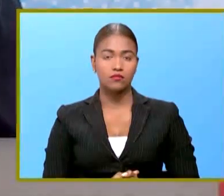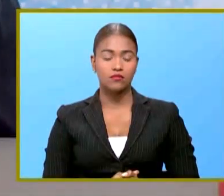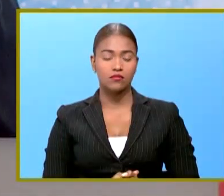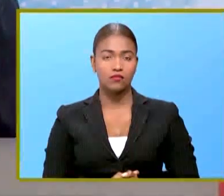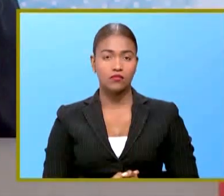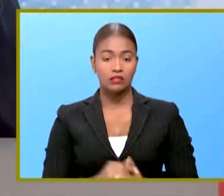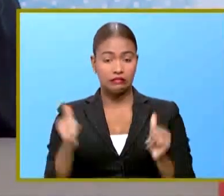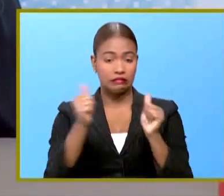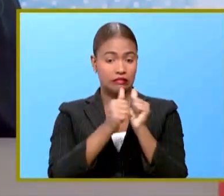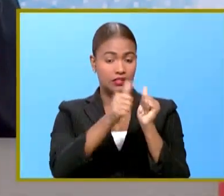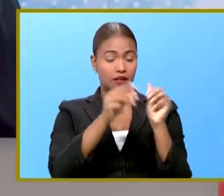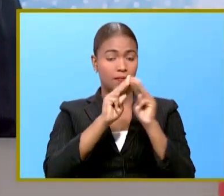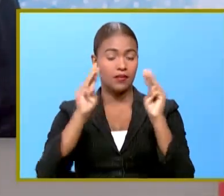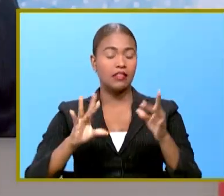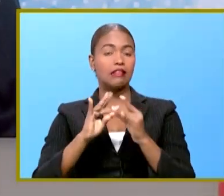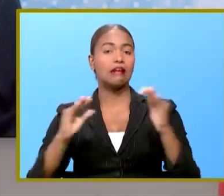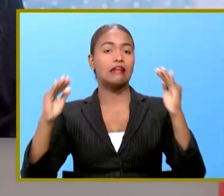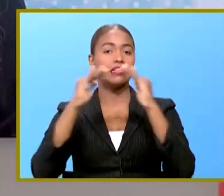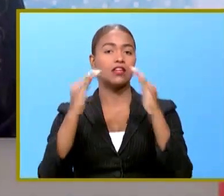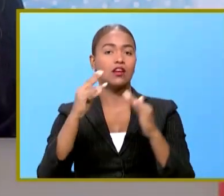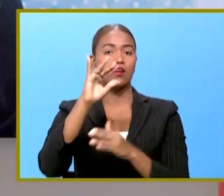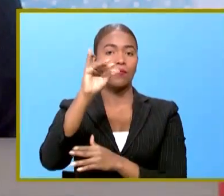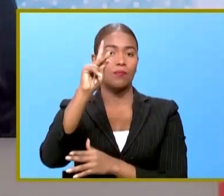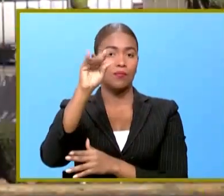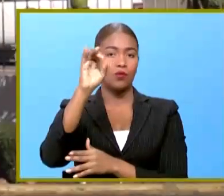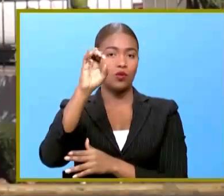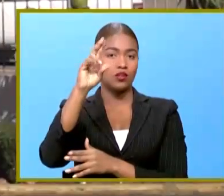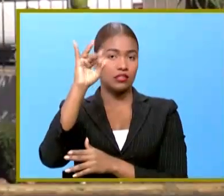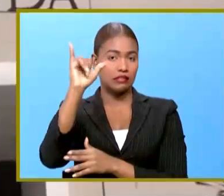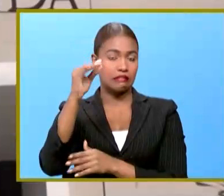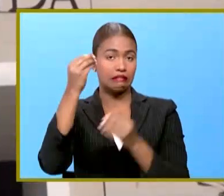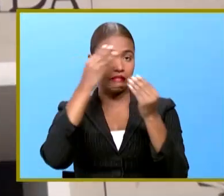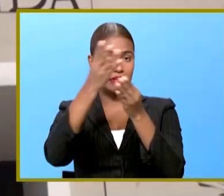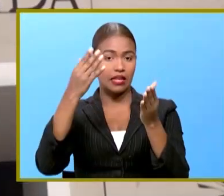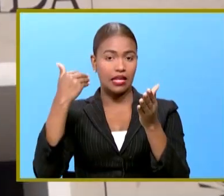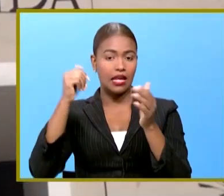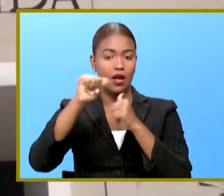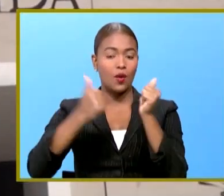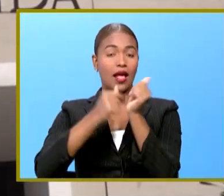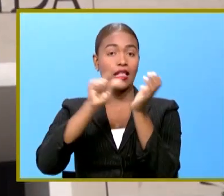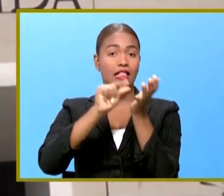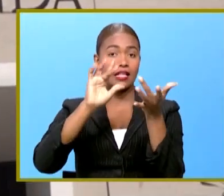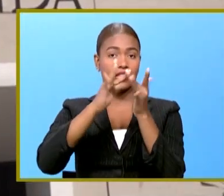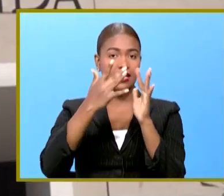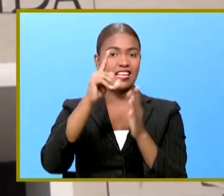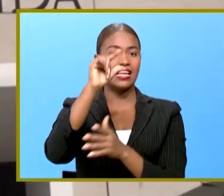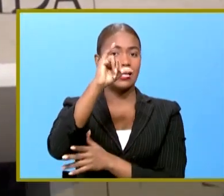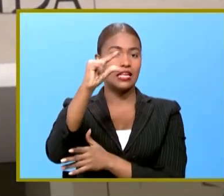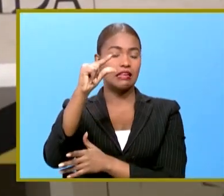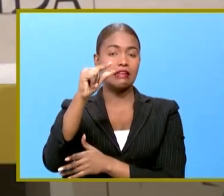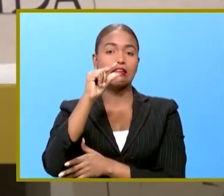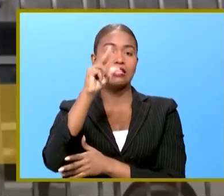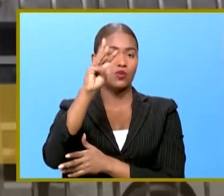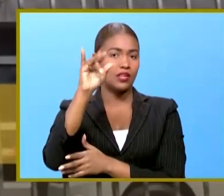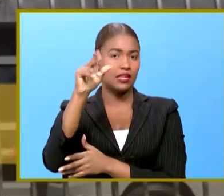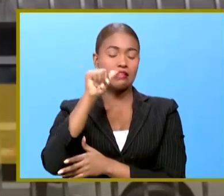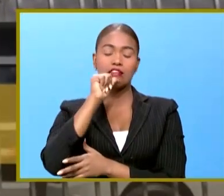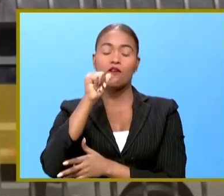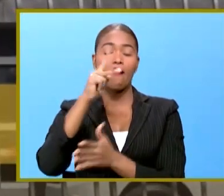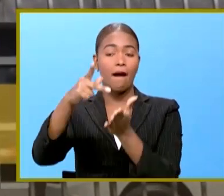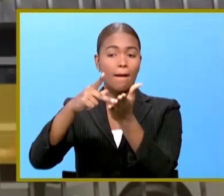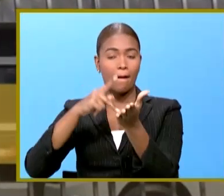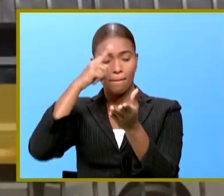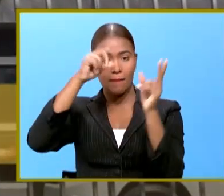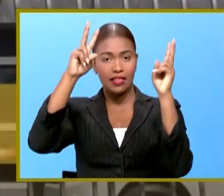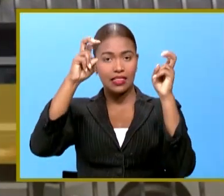de su lado el ministro de Hacienda Hochi Vicente informó a través de su cuenta de Twitter que no recibirá ninguna compensación por